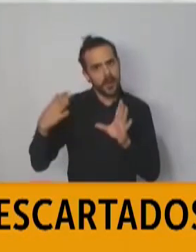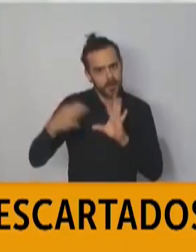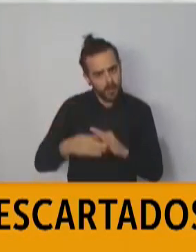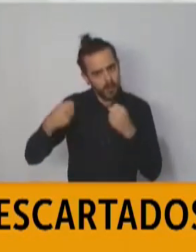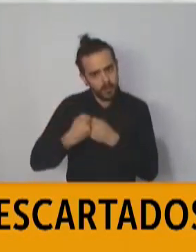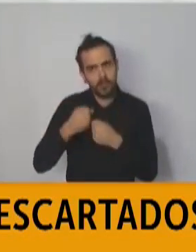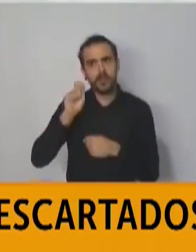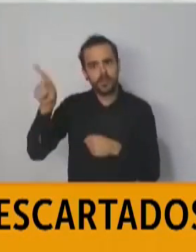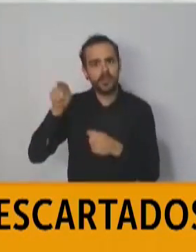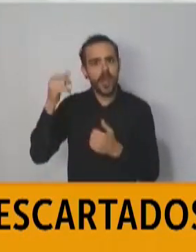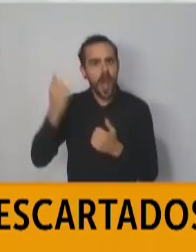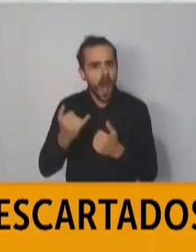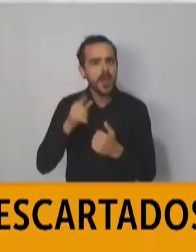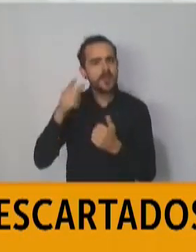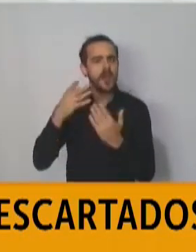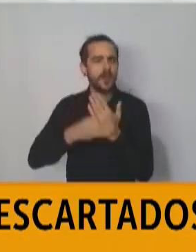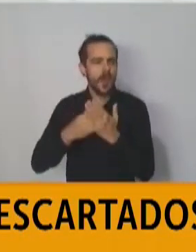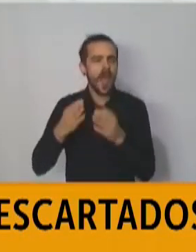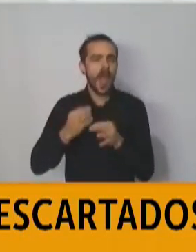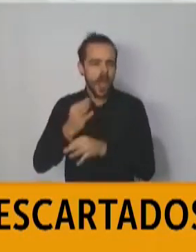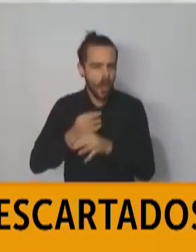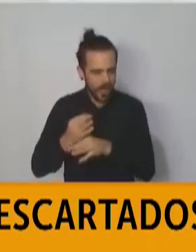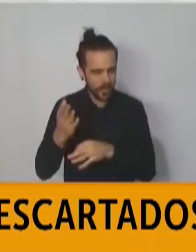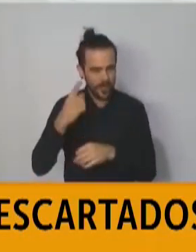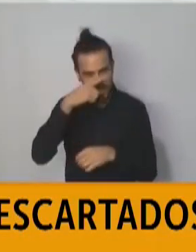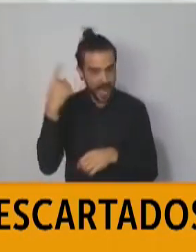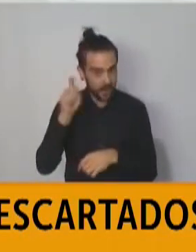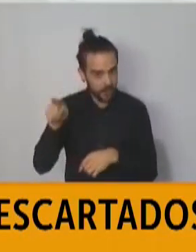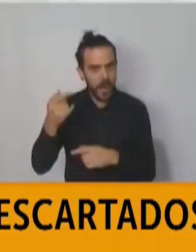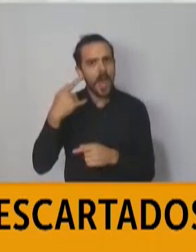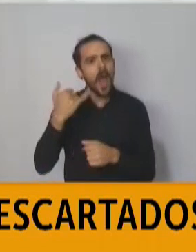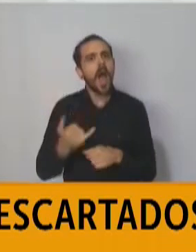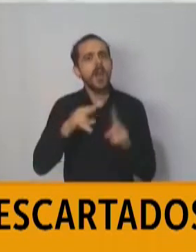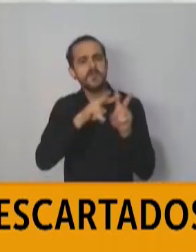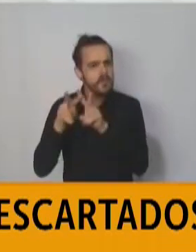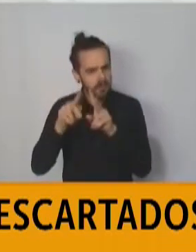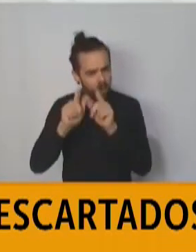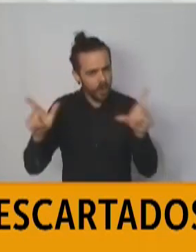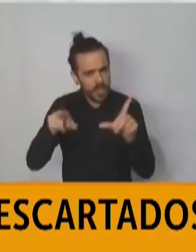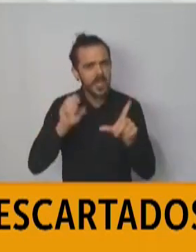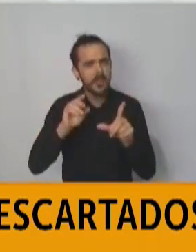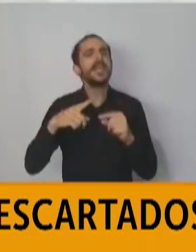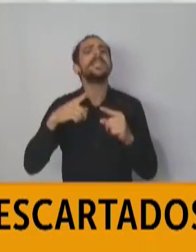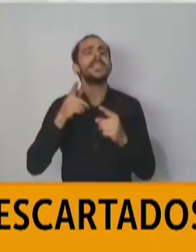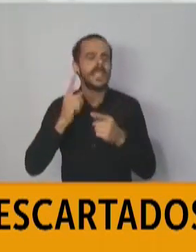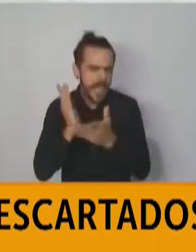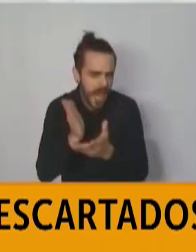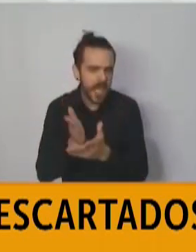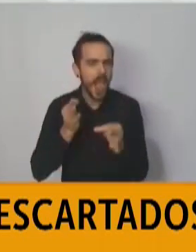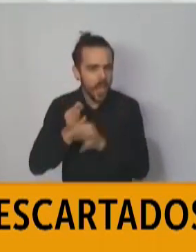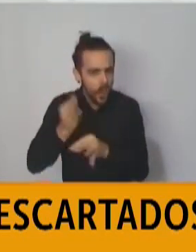a través del portal Seguimos Educando, al cual invitamos a toda la comunidad a sumarse, tanto en los medios gráficos,